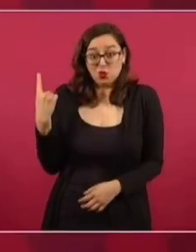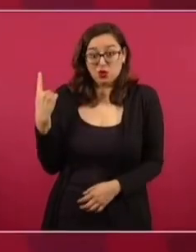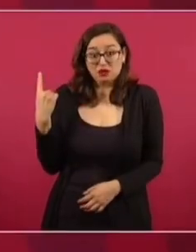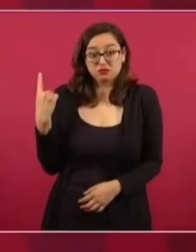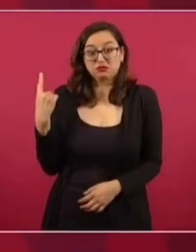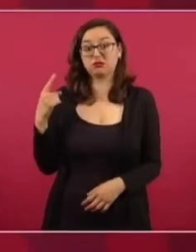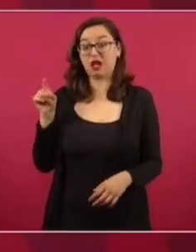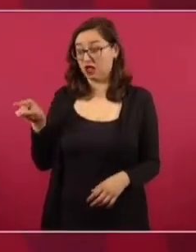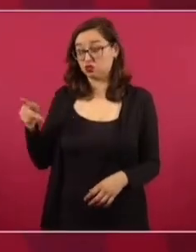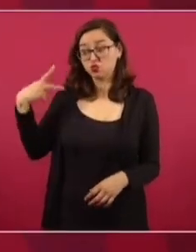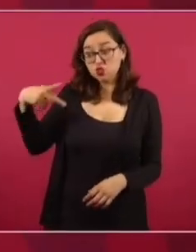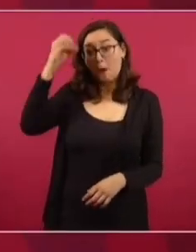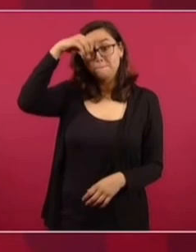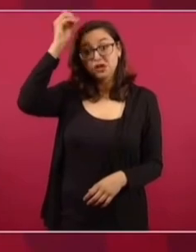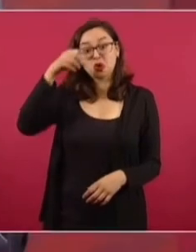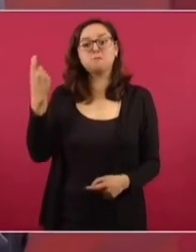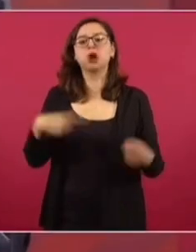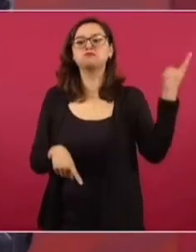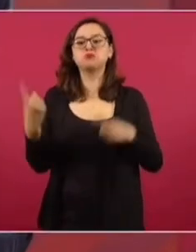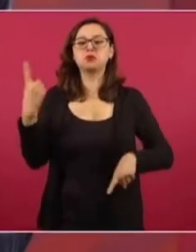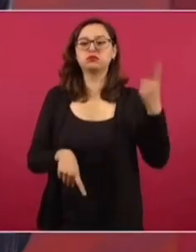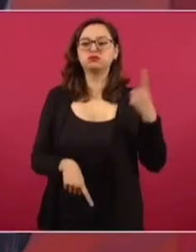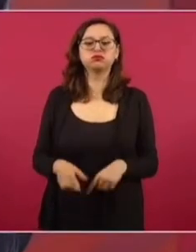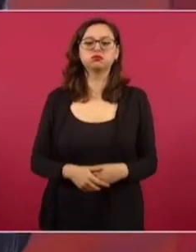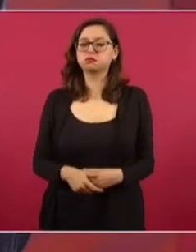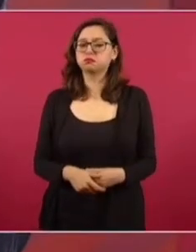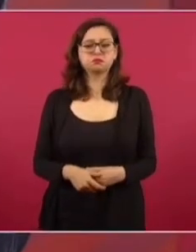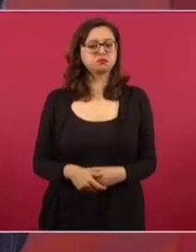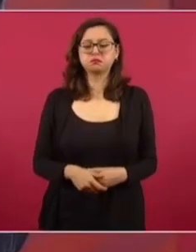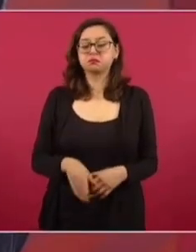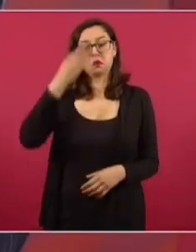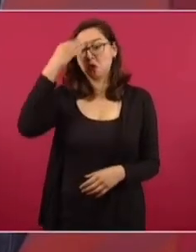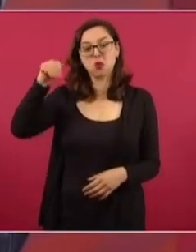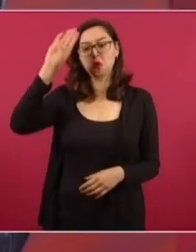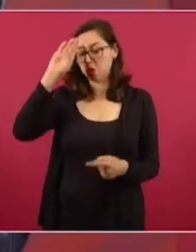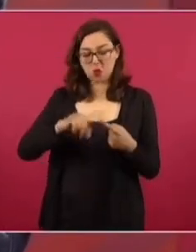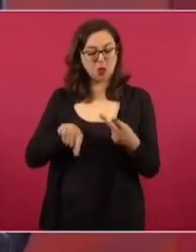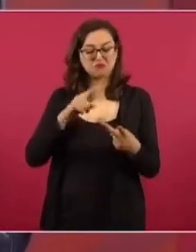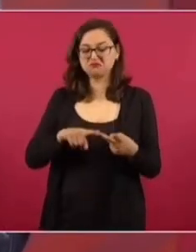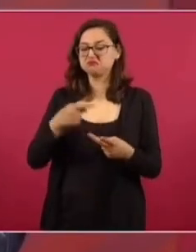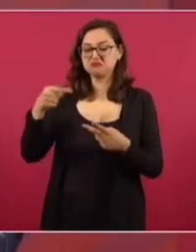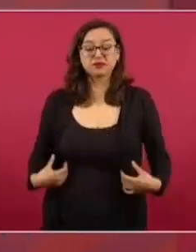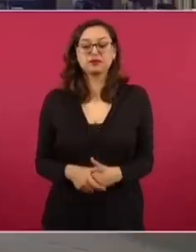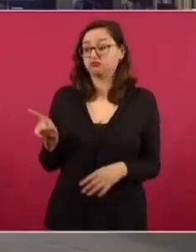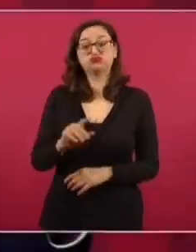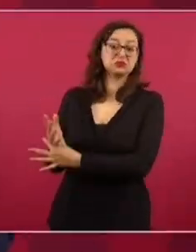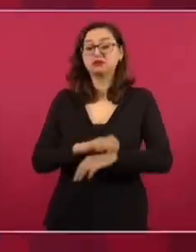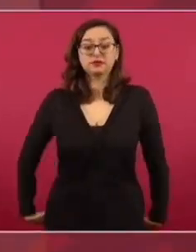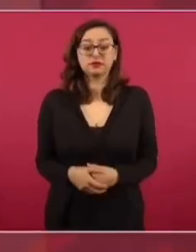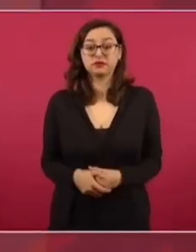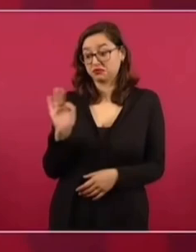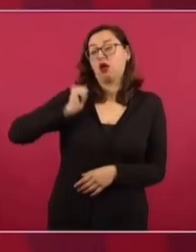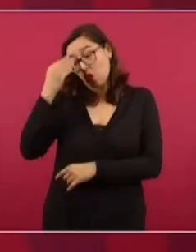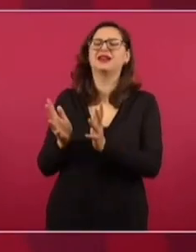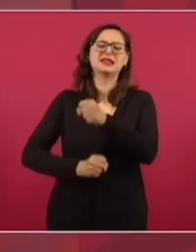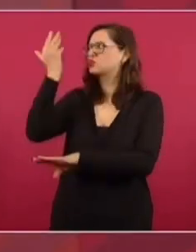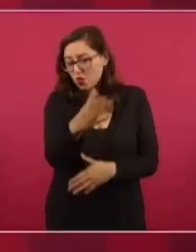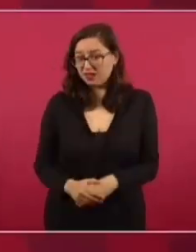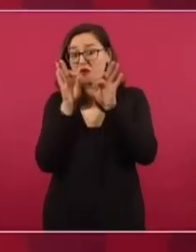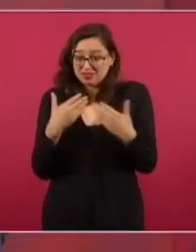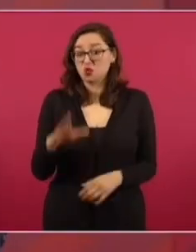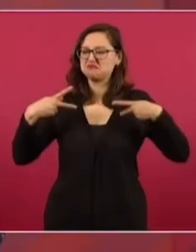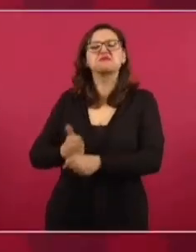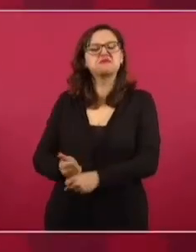porque puede inclinar la balanza, y ya se dice, no se invita a Cuba ni se invita a estos pueblos. Una eternidad más